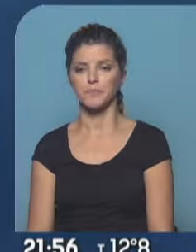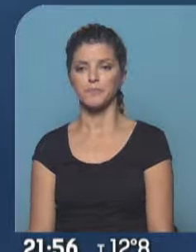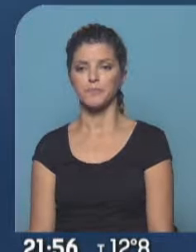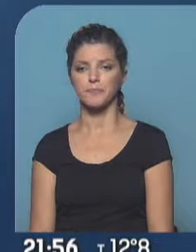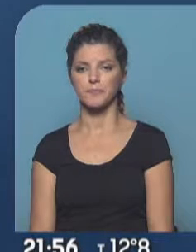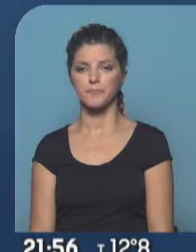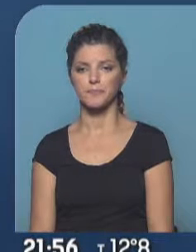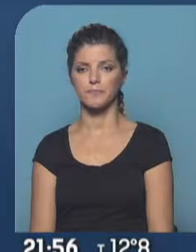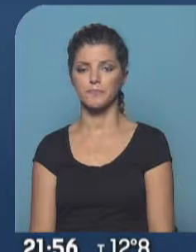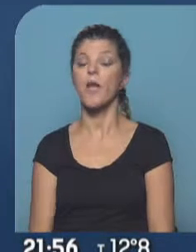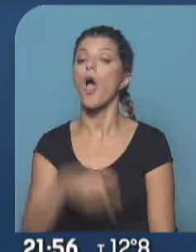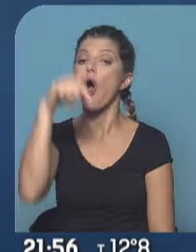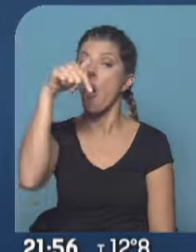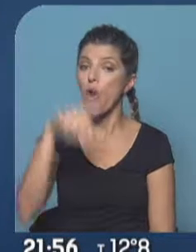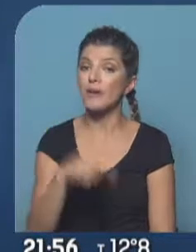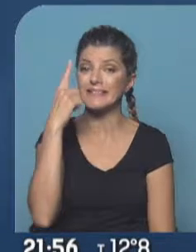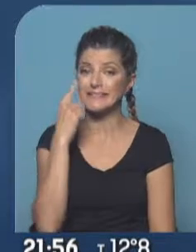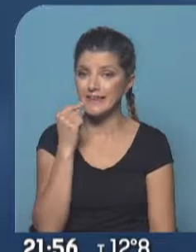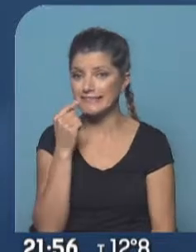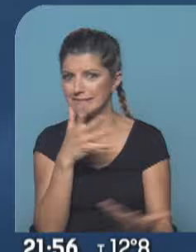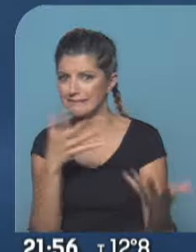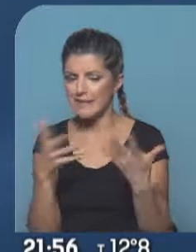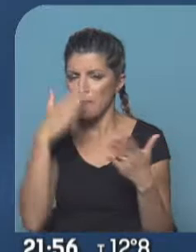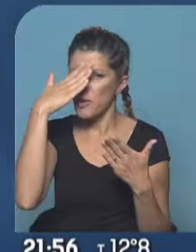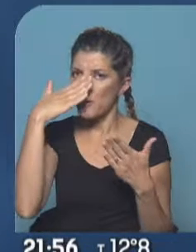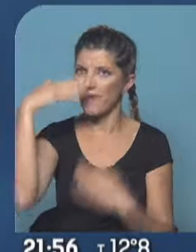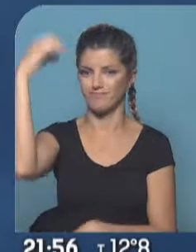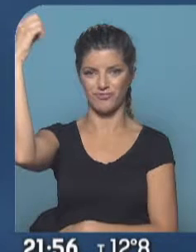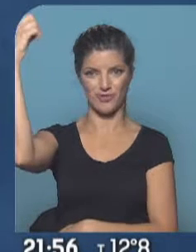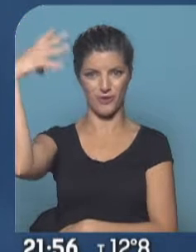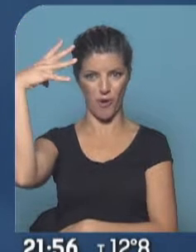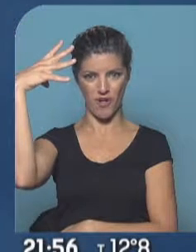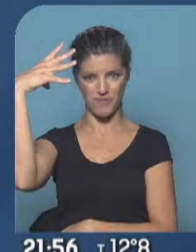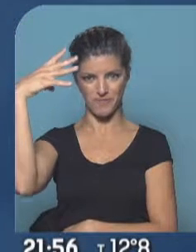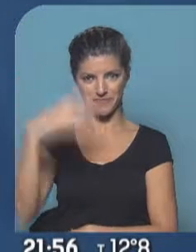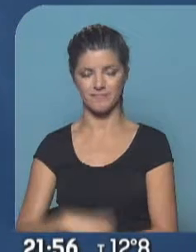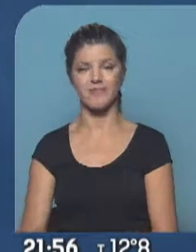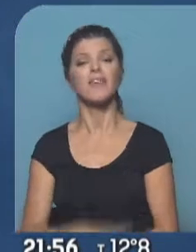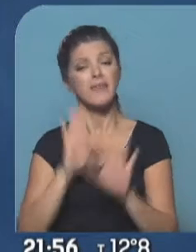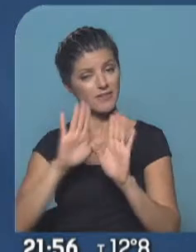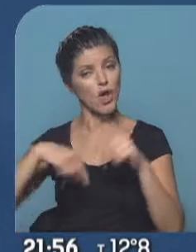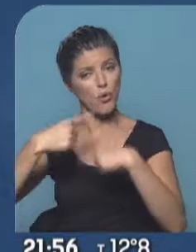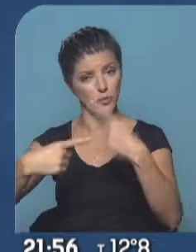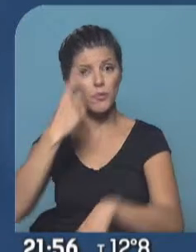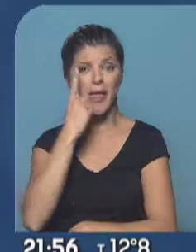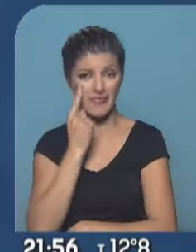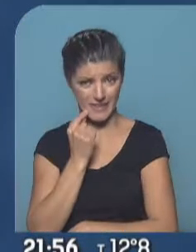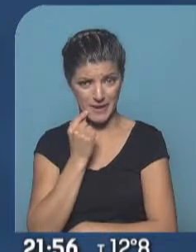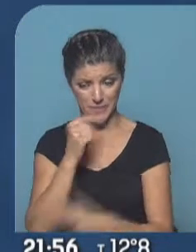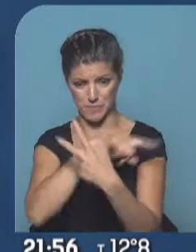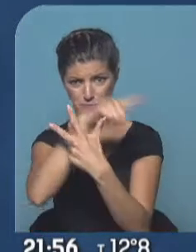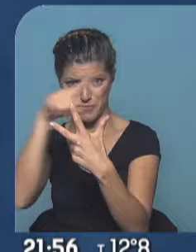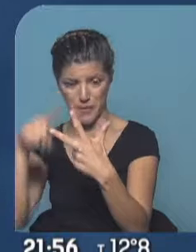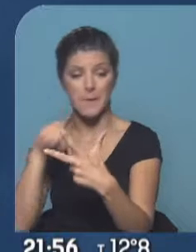Y la jornada de hoy arrancó bastante desapacible, pero luego salió el sol en la ciudad de Buenos Aires y así van a continuar los próximos tres días.